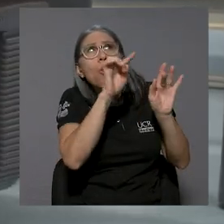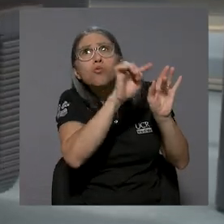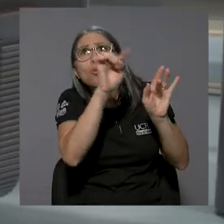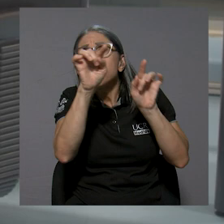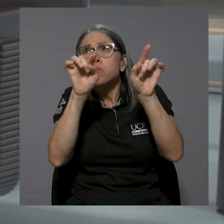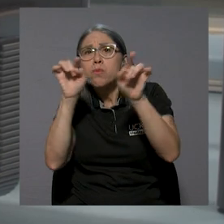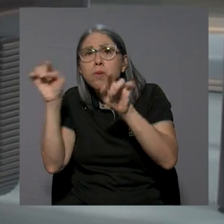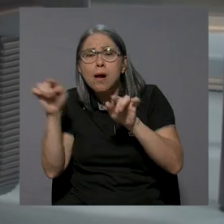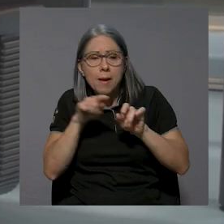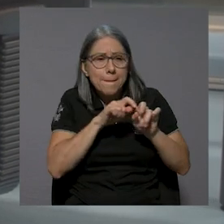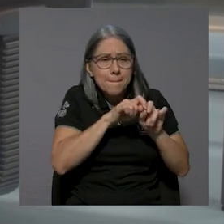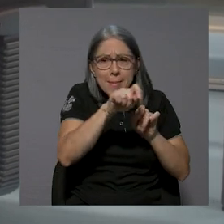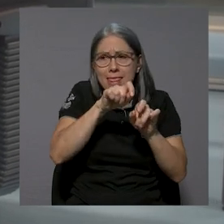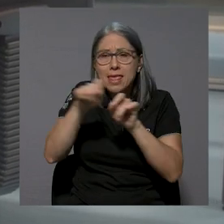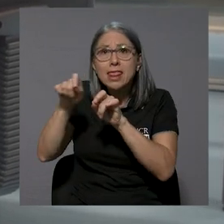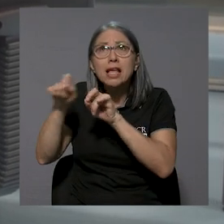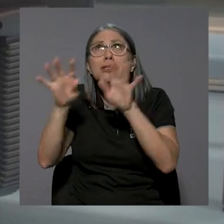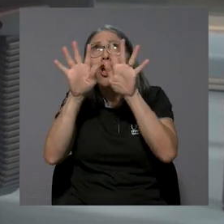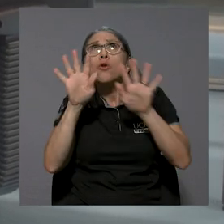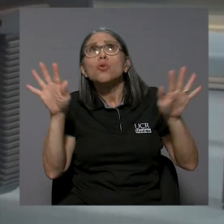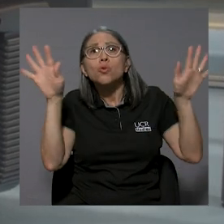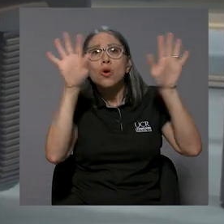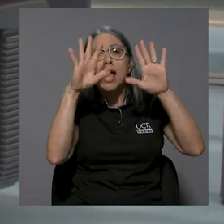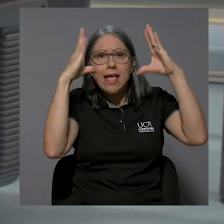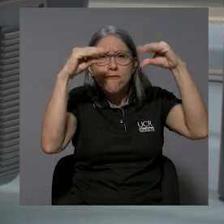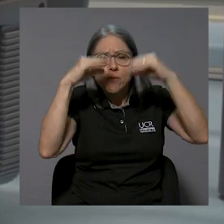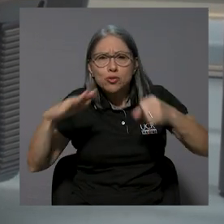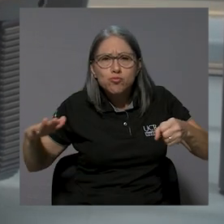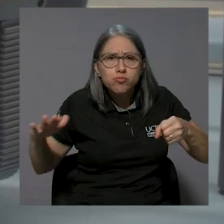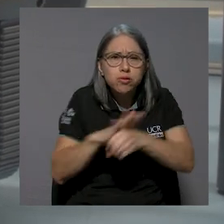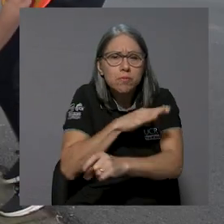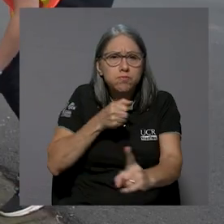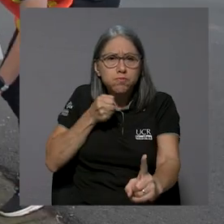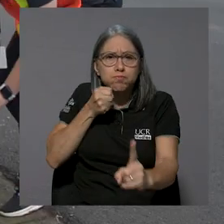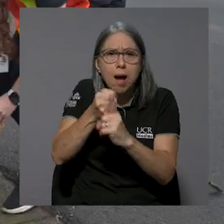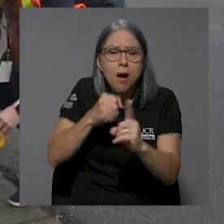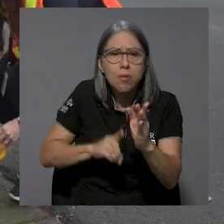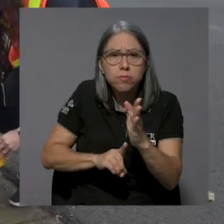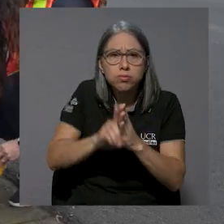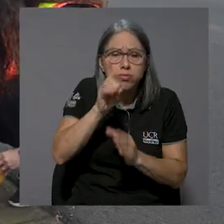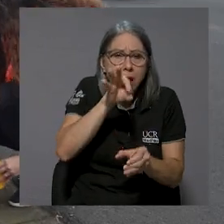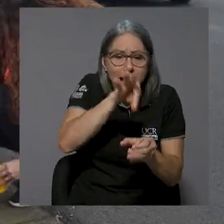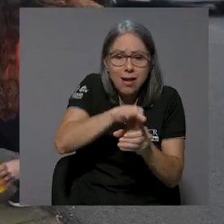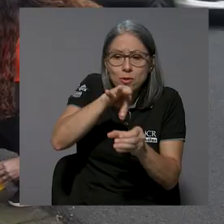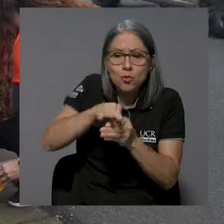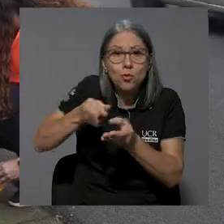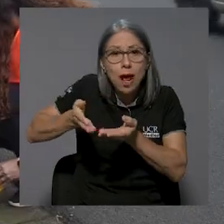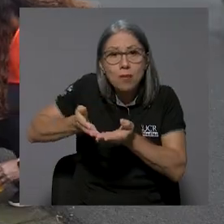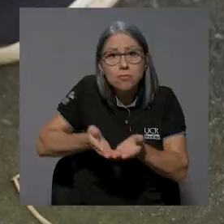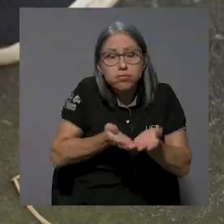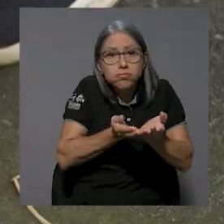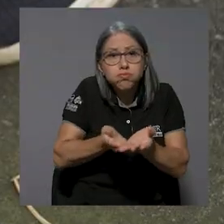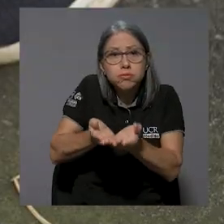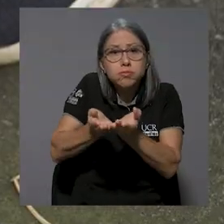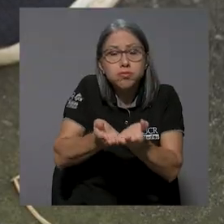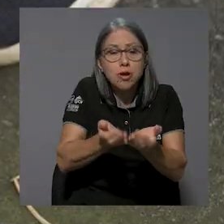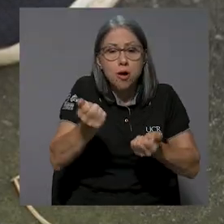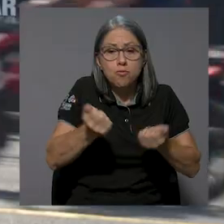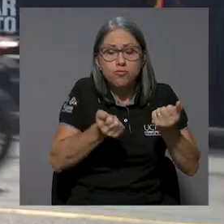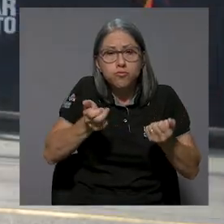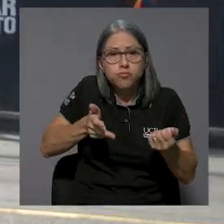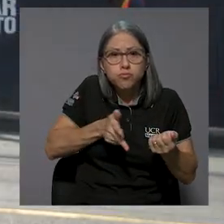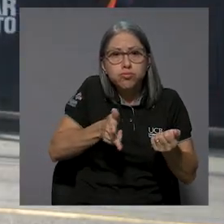medidas, en fin, una información muy completa que impacte en el desarrollo de la agricultura, la navegación, el